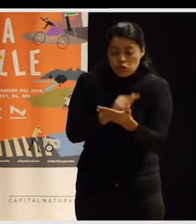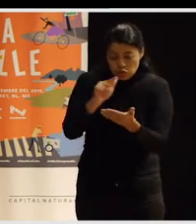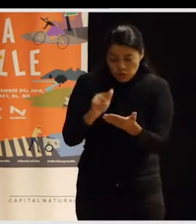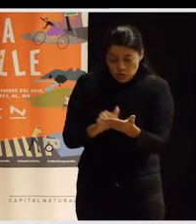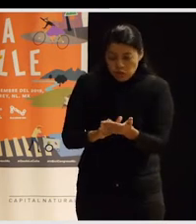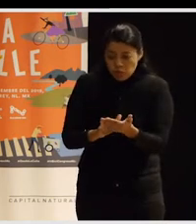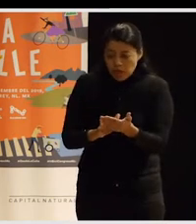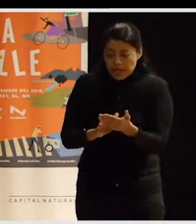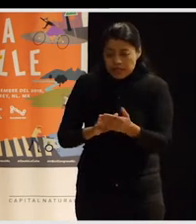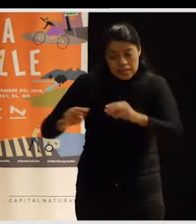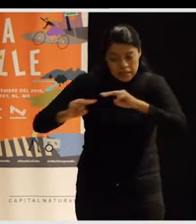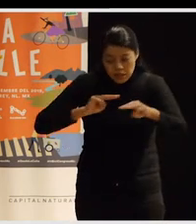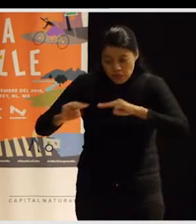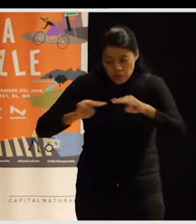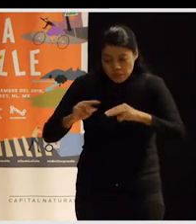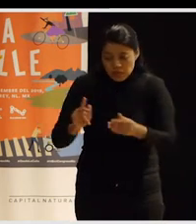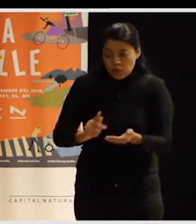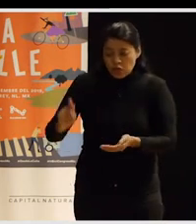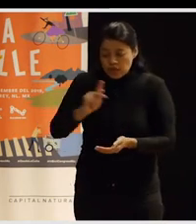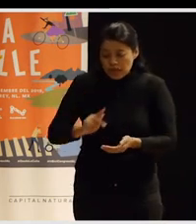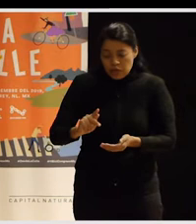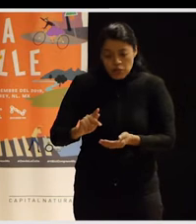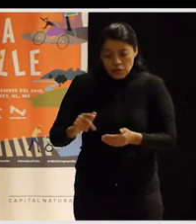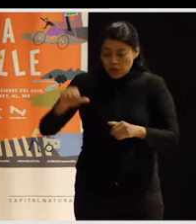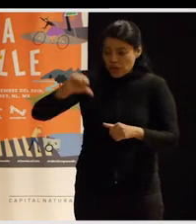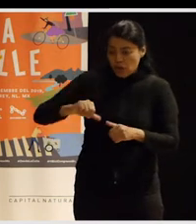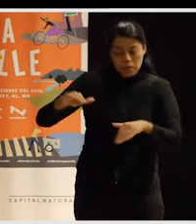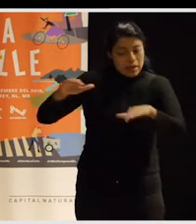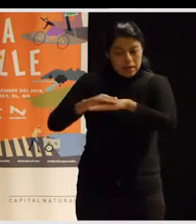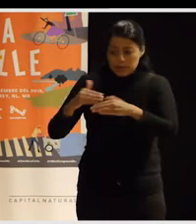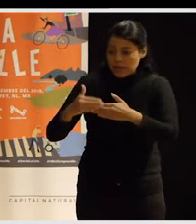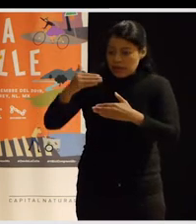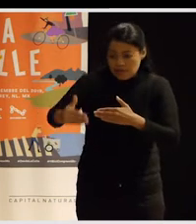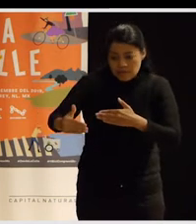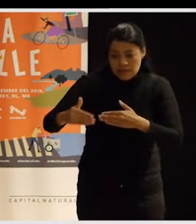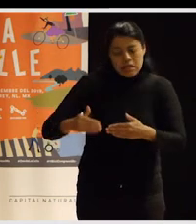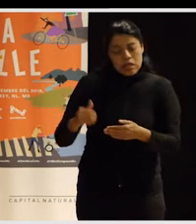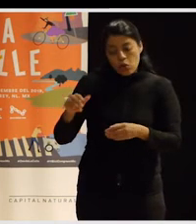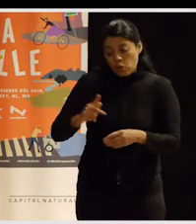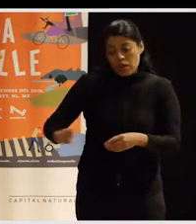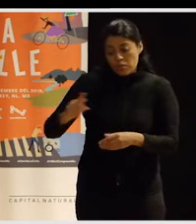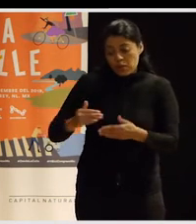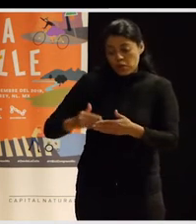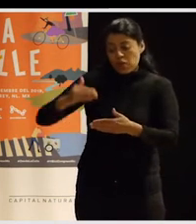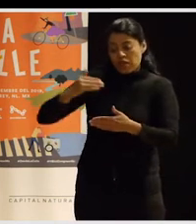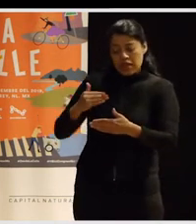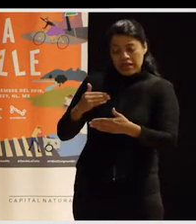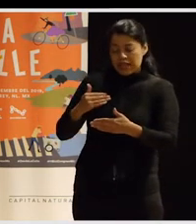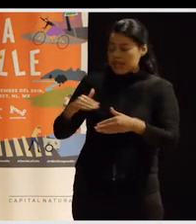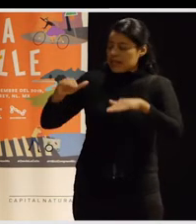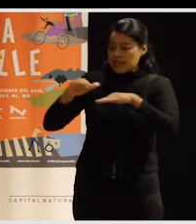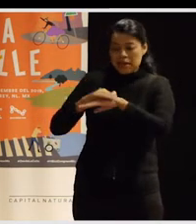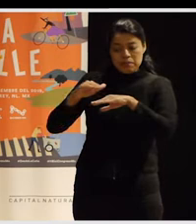dinámicos. Es decir, el pueblo de hoy no sería el pueblo de mañana, ni es el pueblo de ayer. El pueblo de nuestras abuelas o las ciudades de nuestras abuelas no son las de